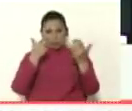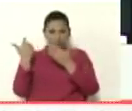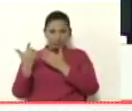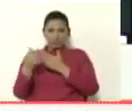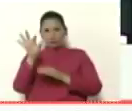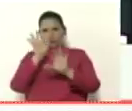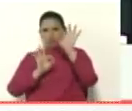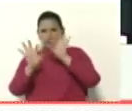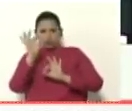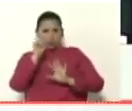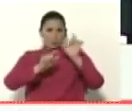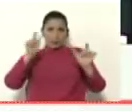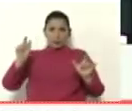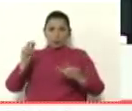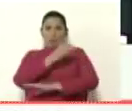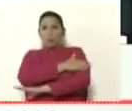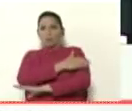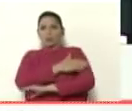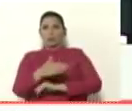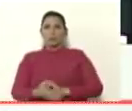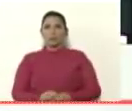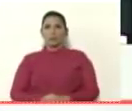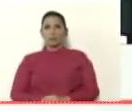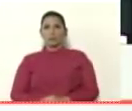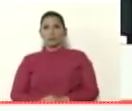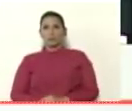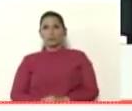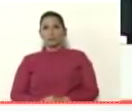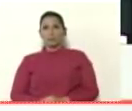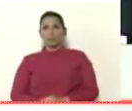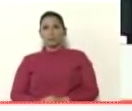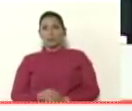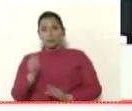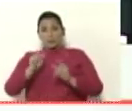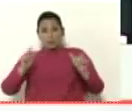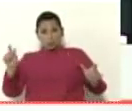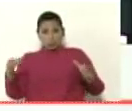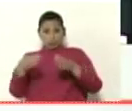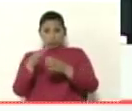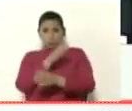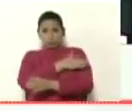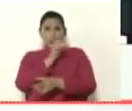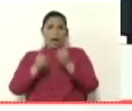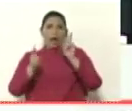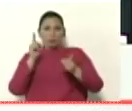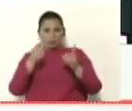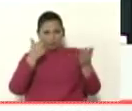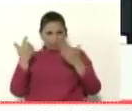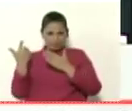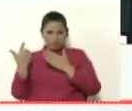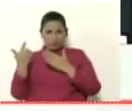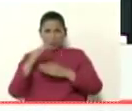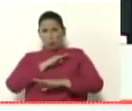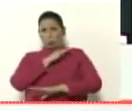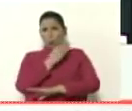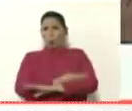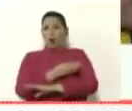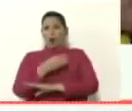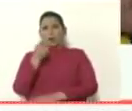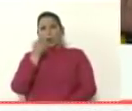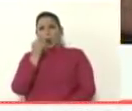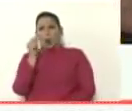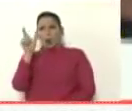de personas de oposición de personas de derecha algunos de extrema derecha aquí hay un señor llamado